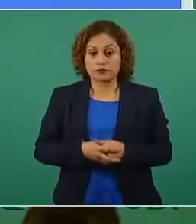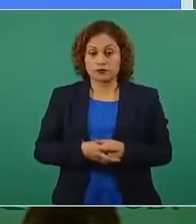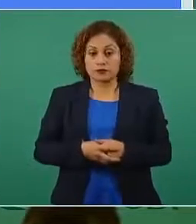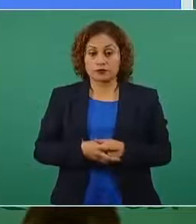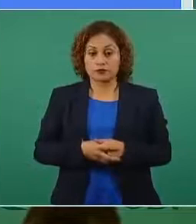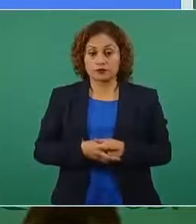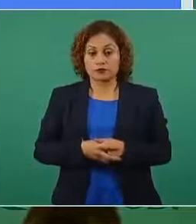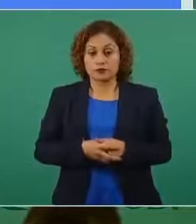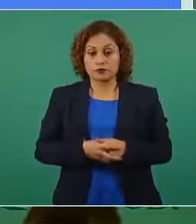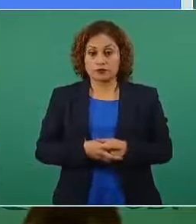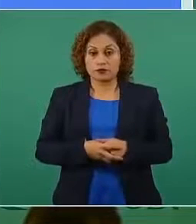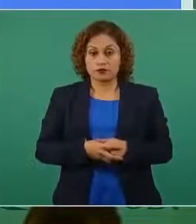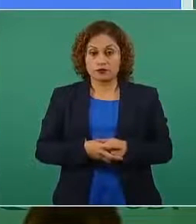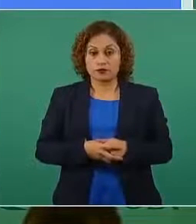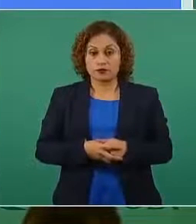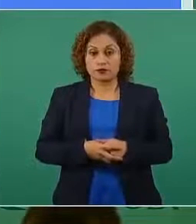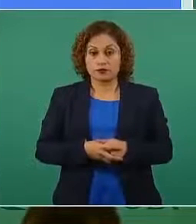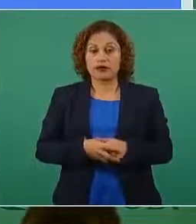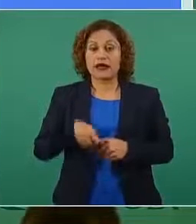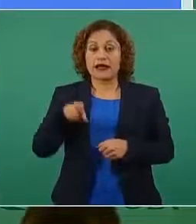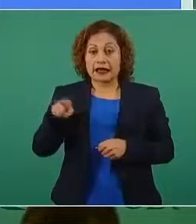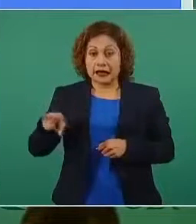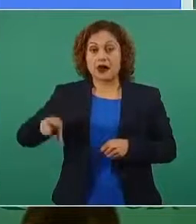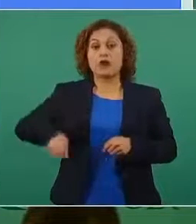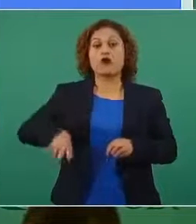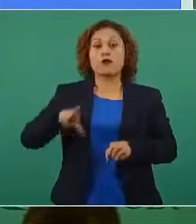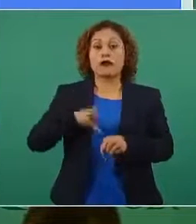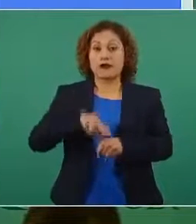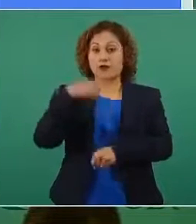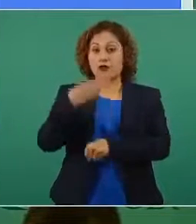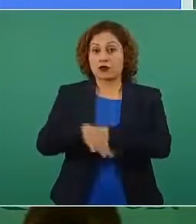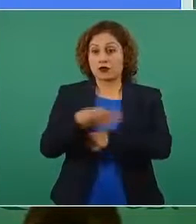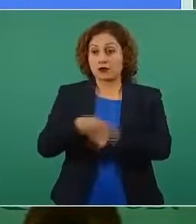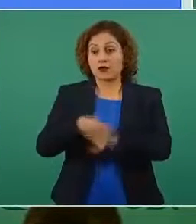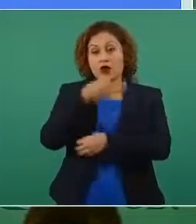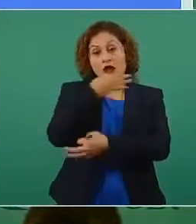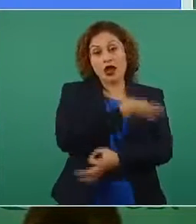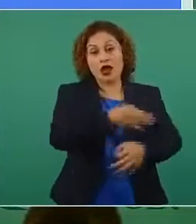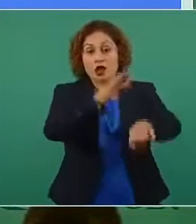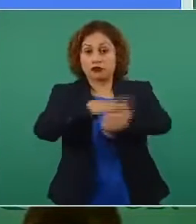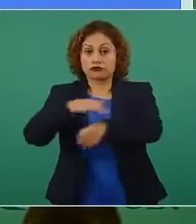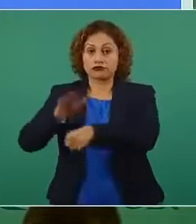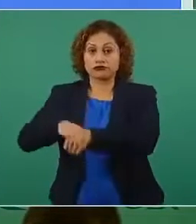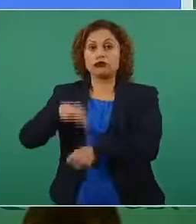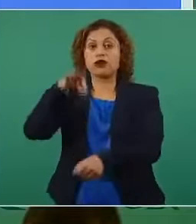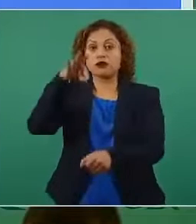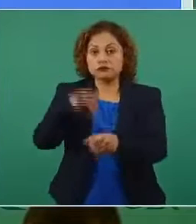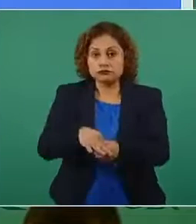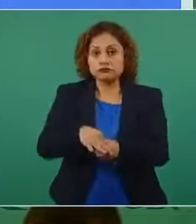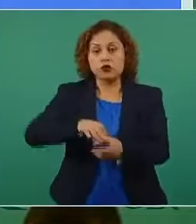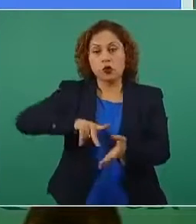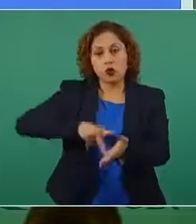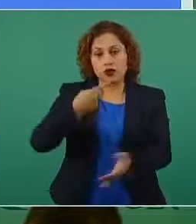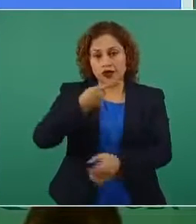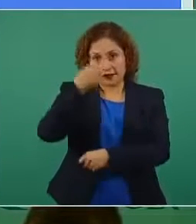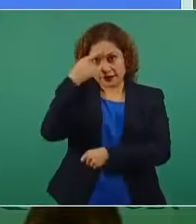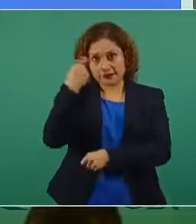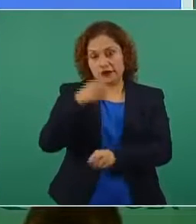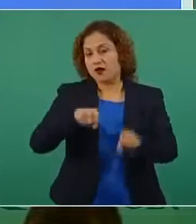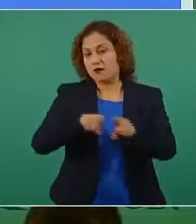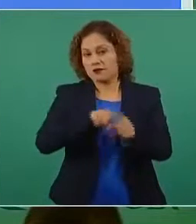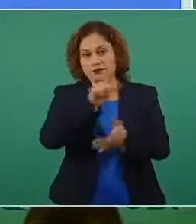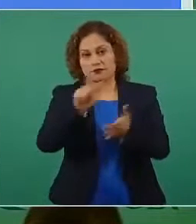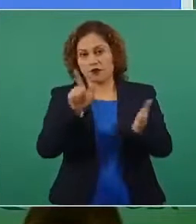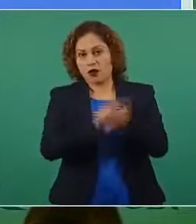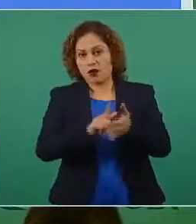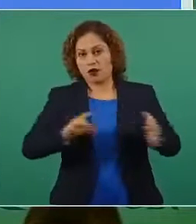quien convocará a elecciones conforme a las leyes constitucionales del mismo Estado el